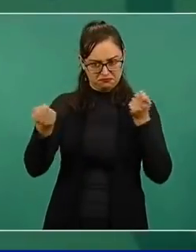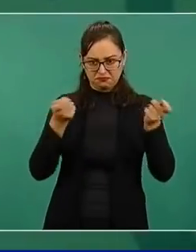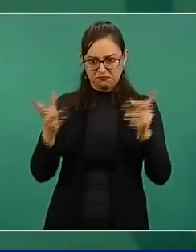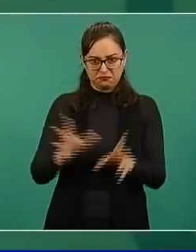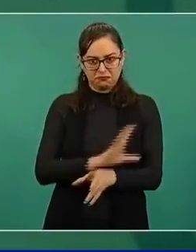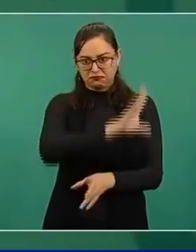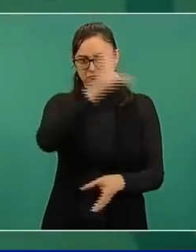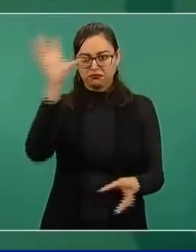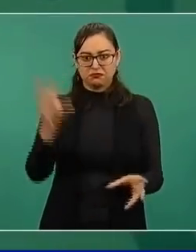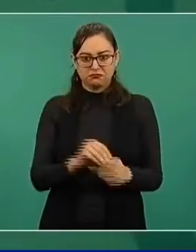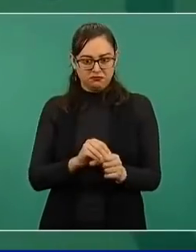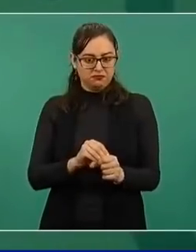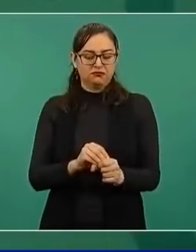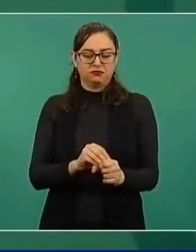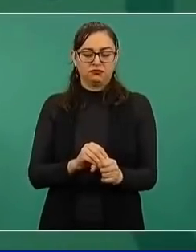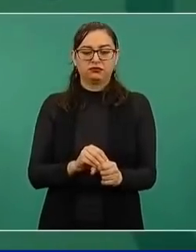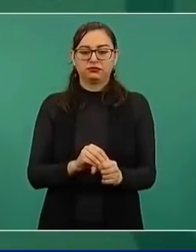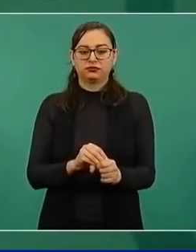Por ejemplo,